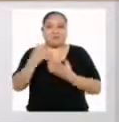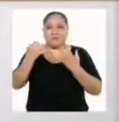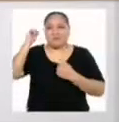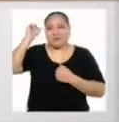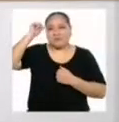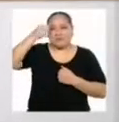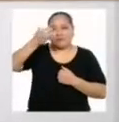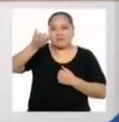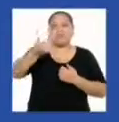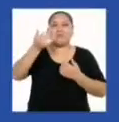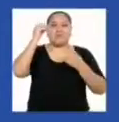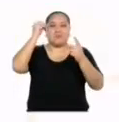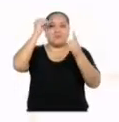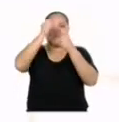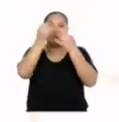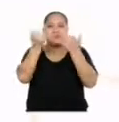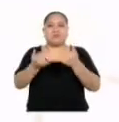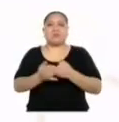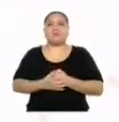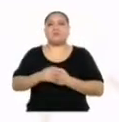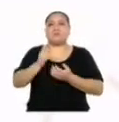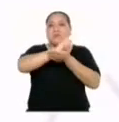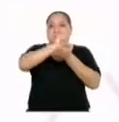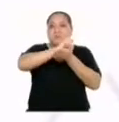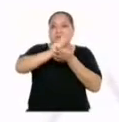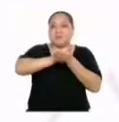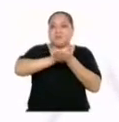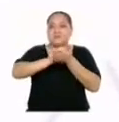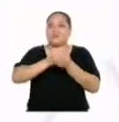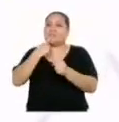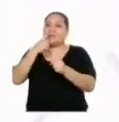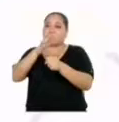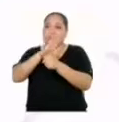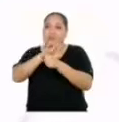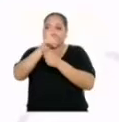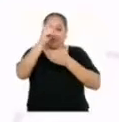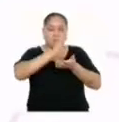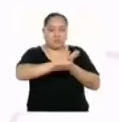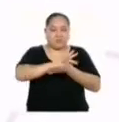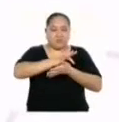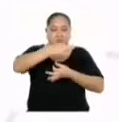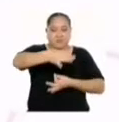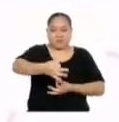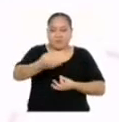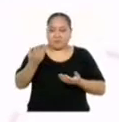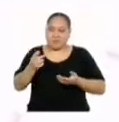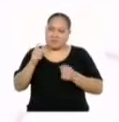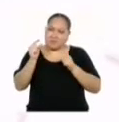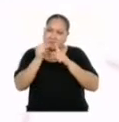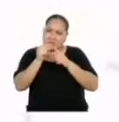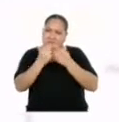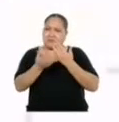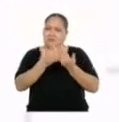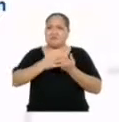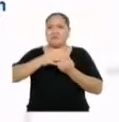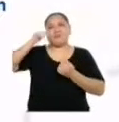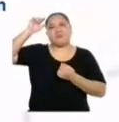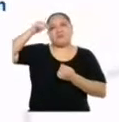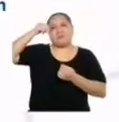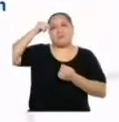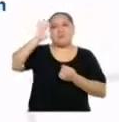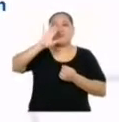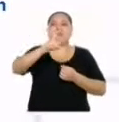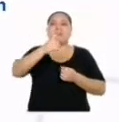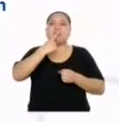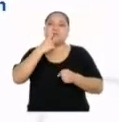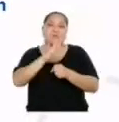quiero recordarles el reto de hoy. Redacten sus compromisos en una hoja con palabras sencillas. Recuerden que